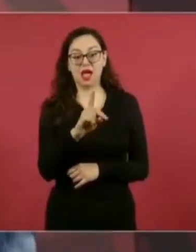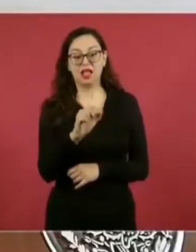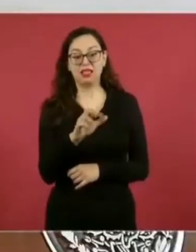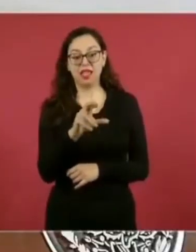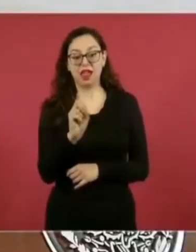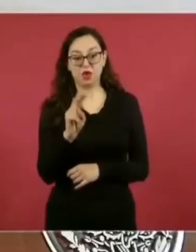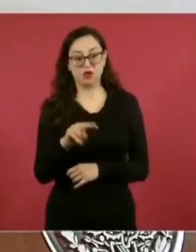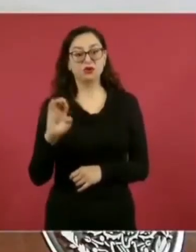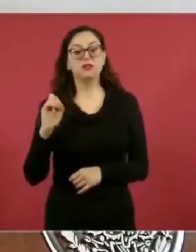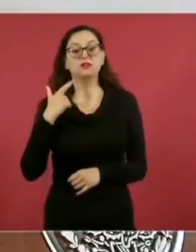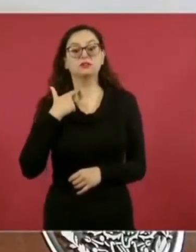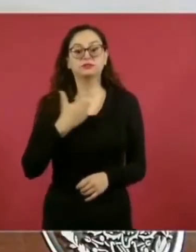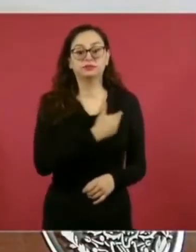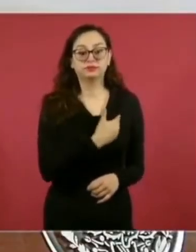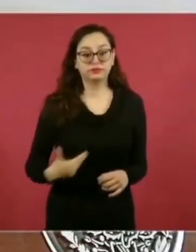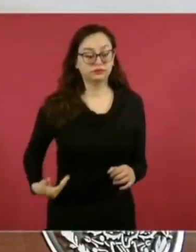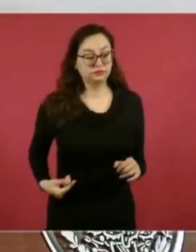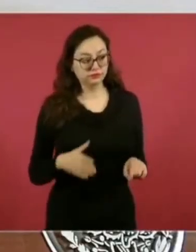una explicación.